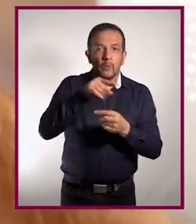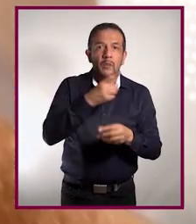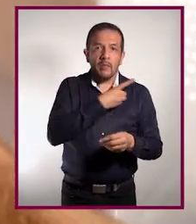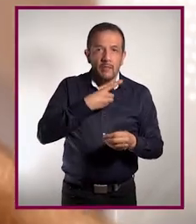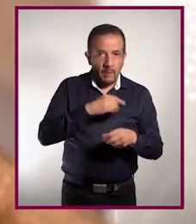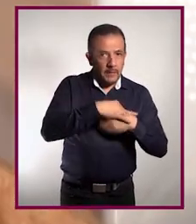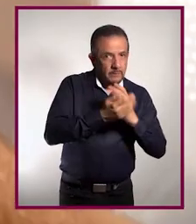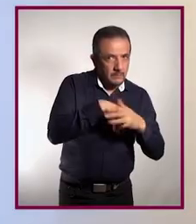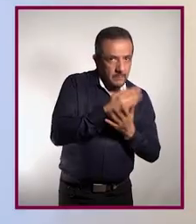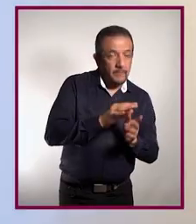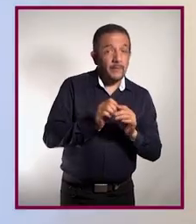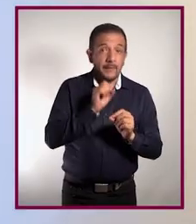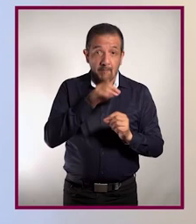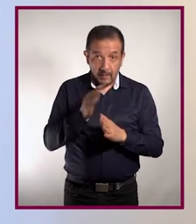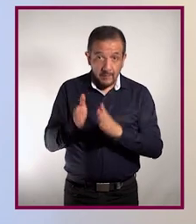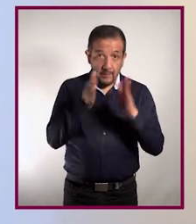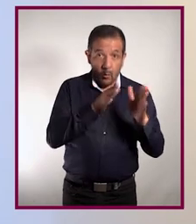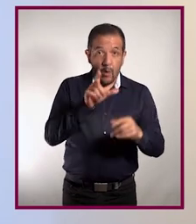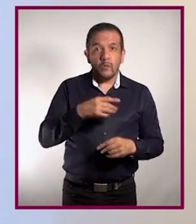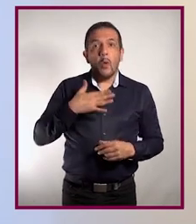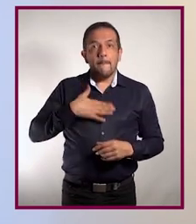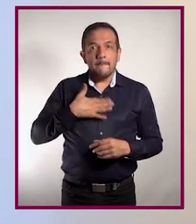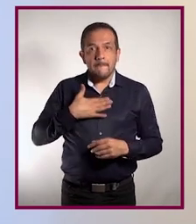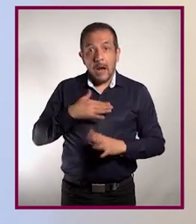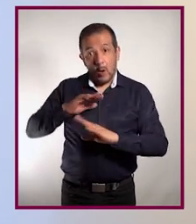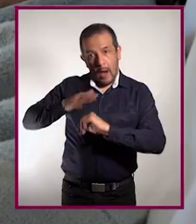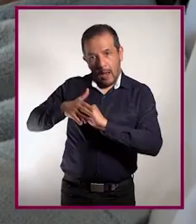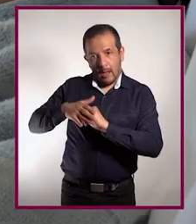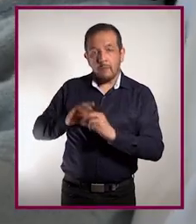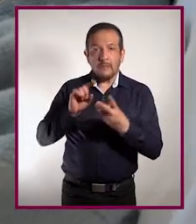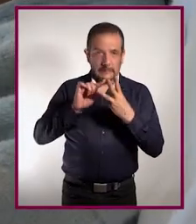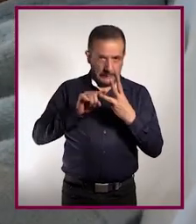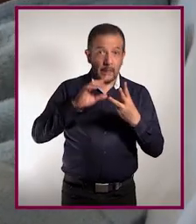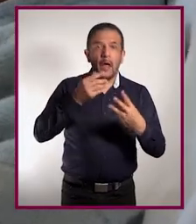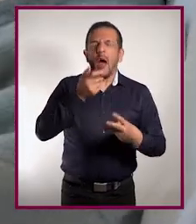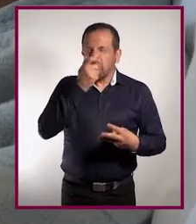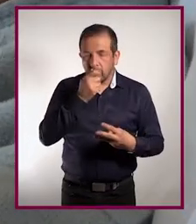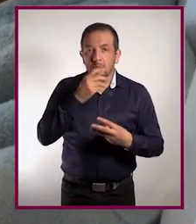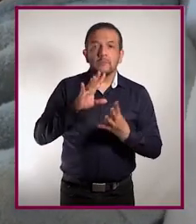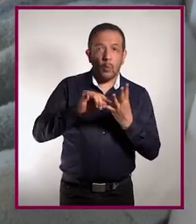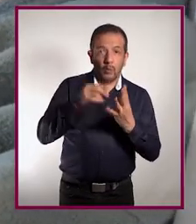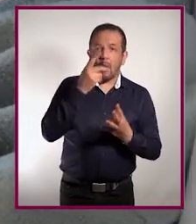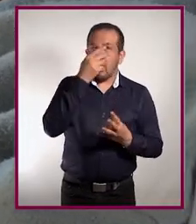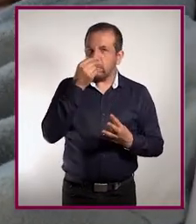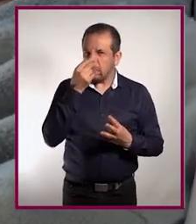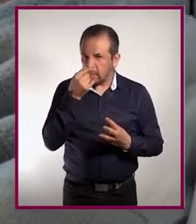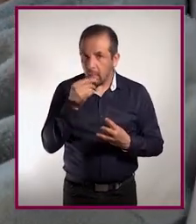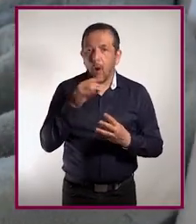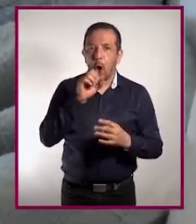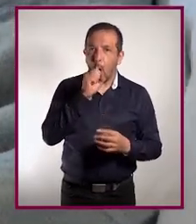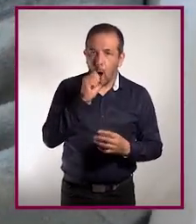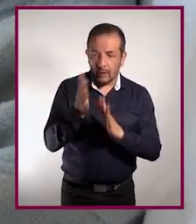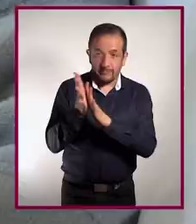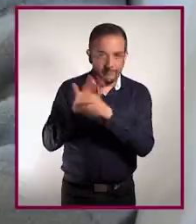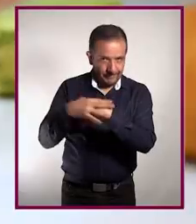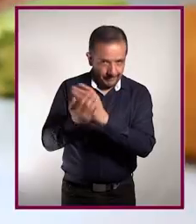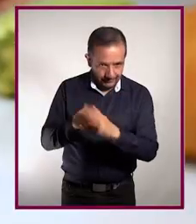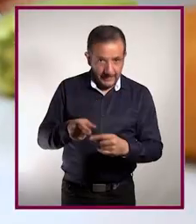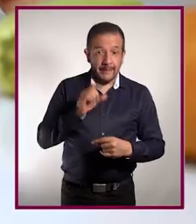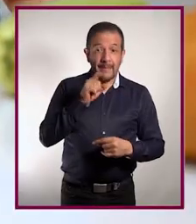qué otros momentos? Después de ir al baño. Estornudar, limpiarse la nariz o toser.